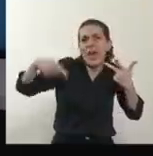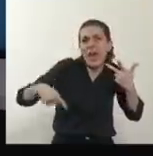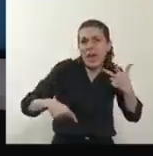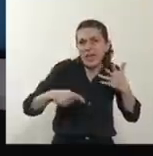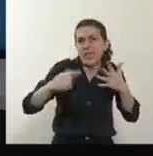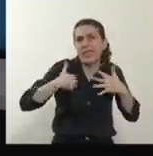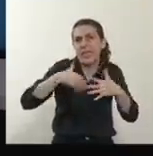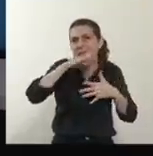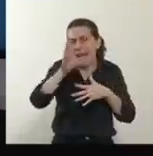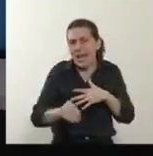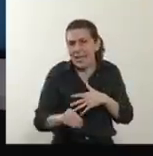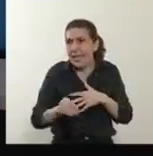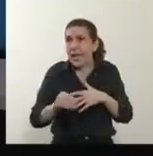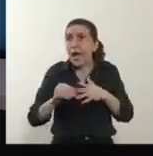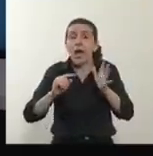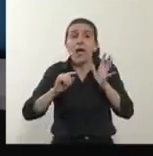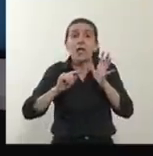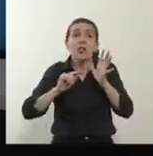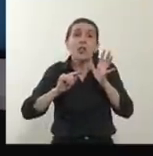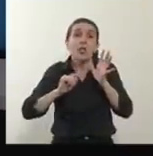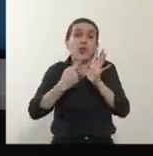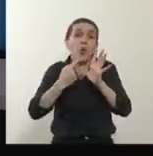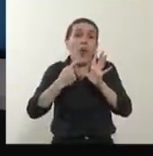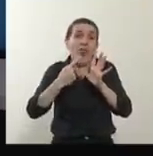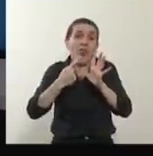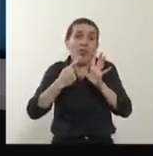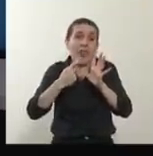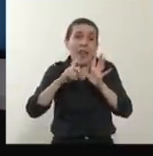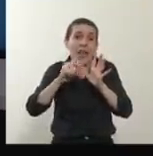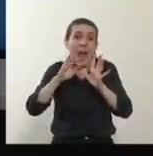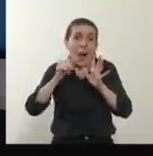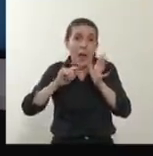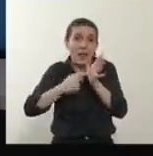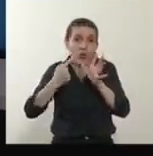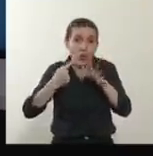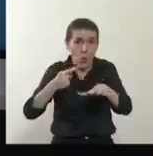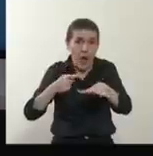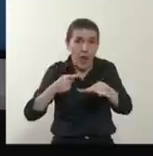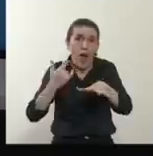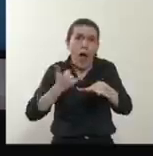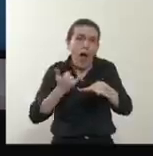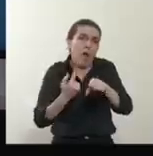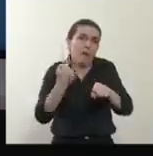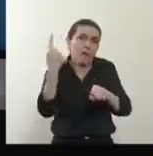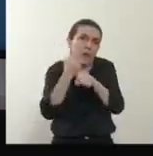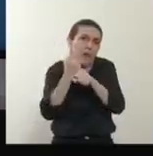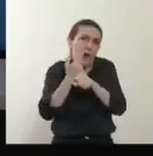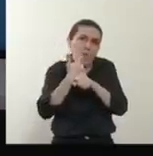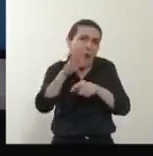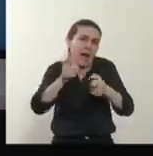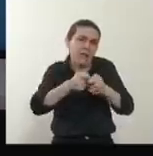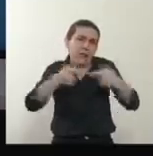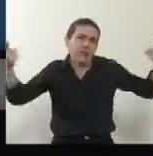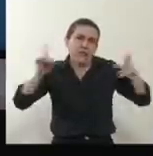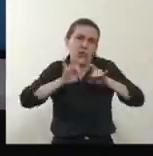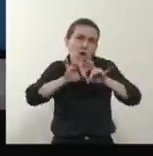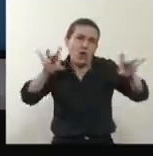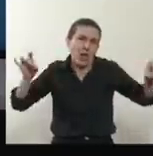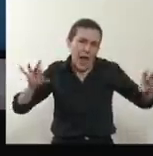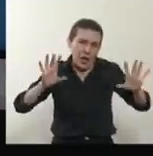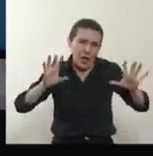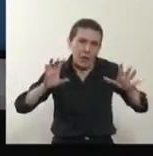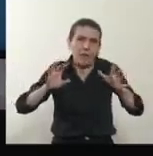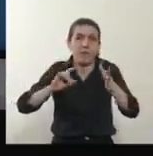país. Claramente la ciudad autónoma de Buenos Aires está ocupando el primer lugar. El área